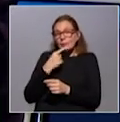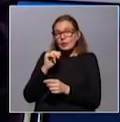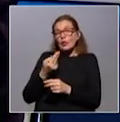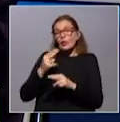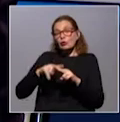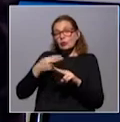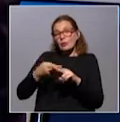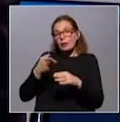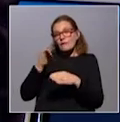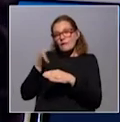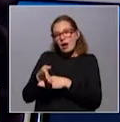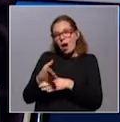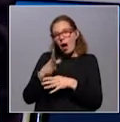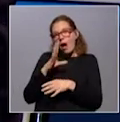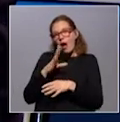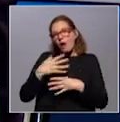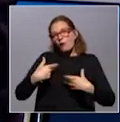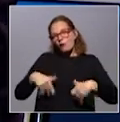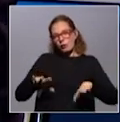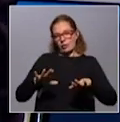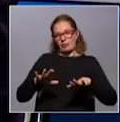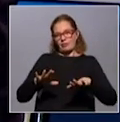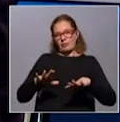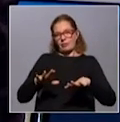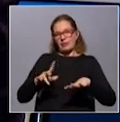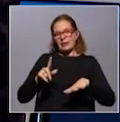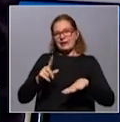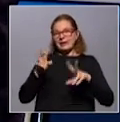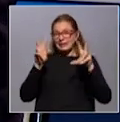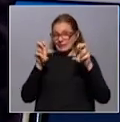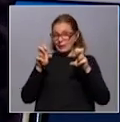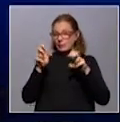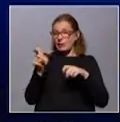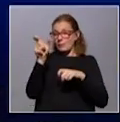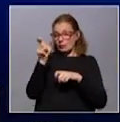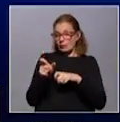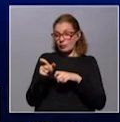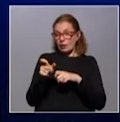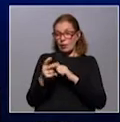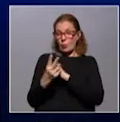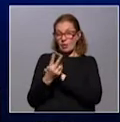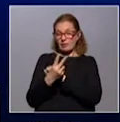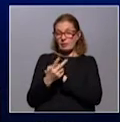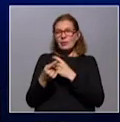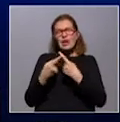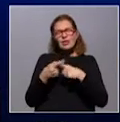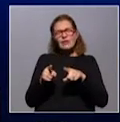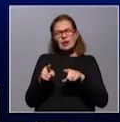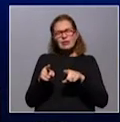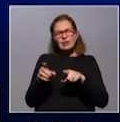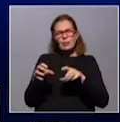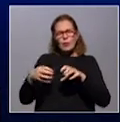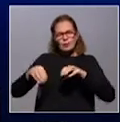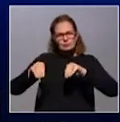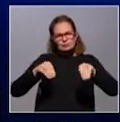vez va a aflojar en las medidas. El tema está en el factor poblacional. Claro, pero ¿cuál sería la diferencia con esa transmisión